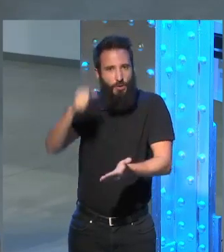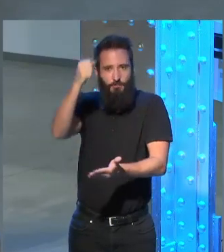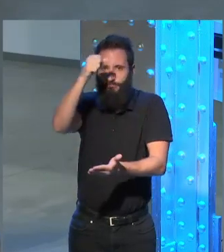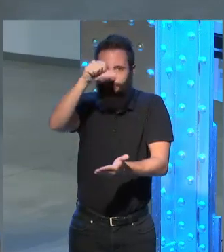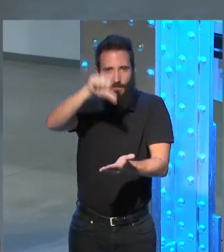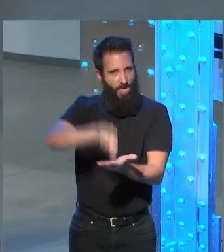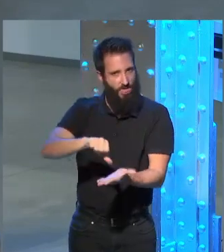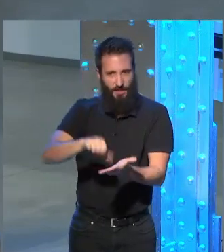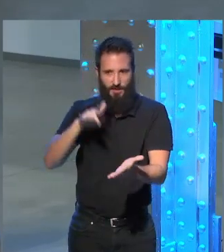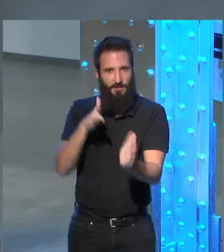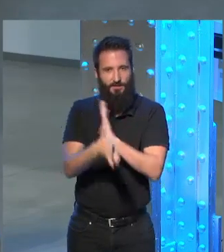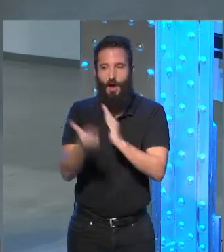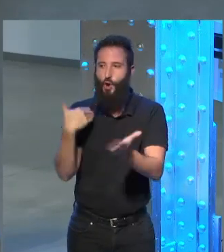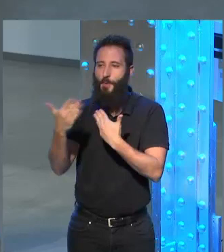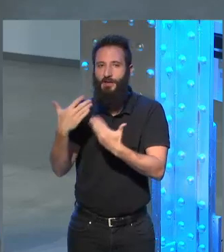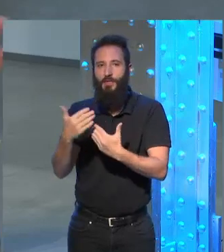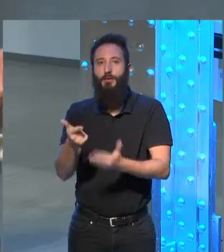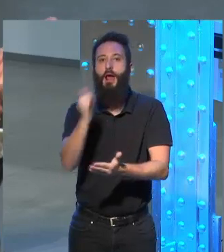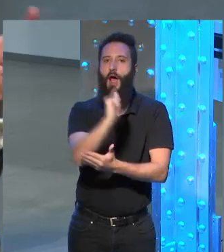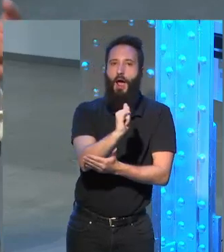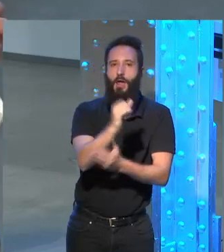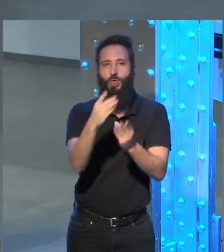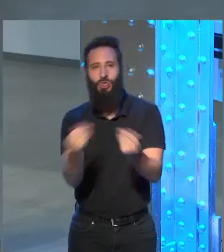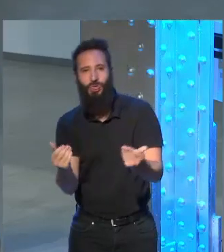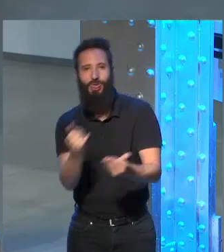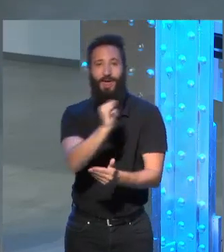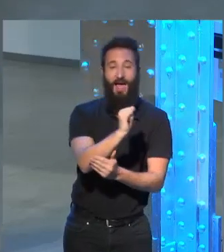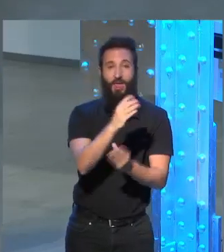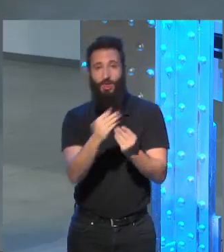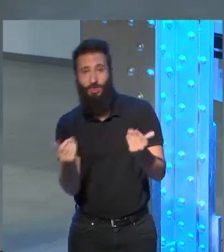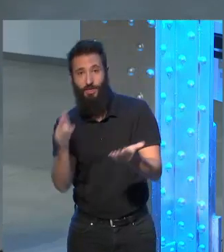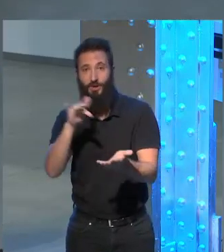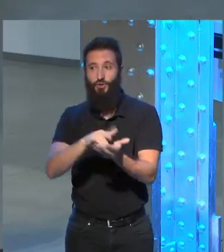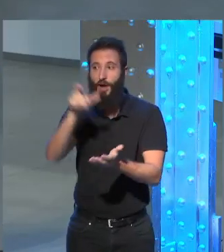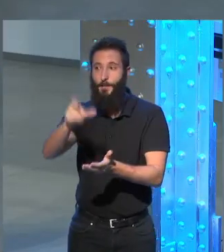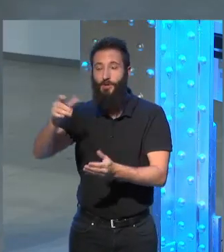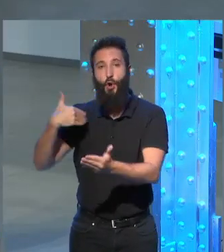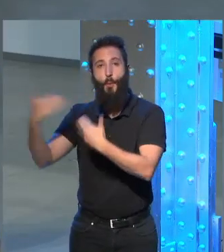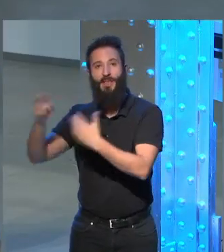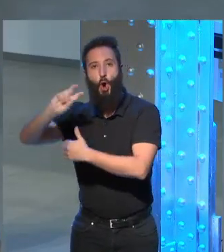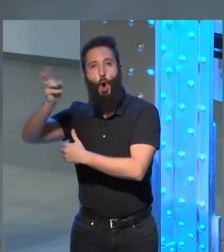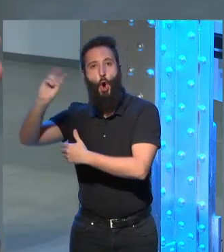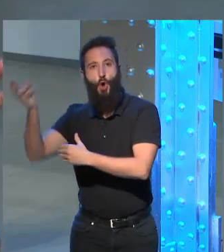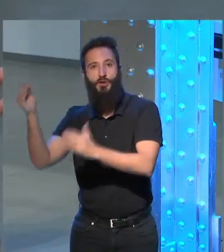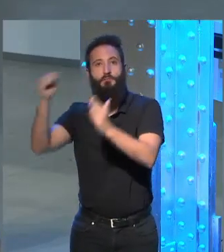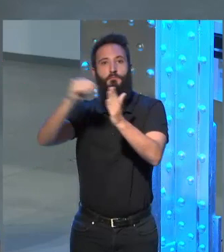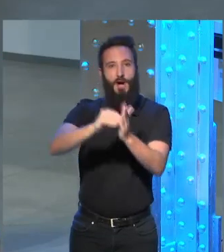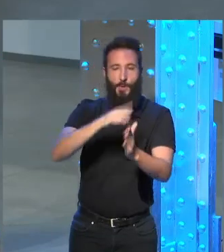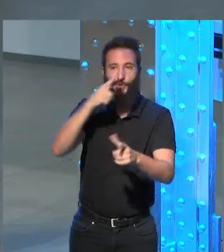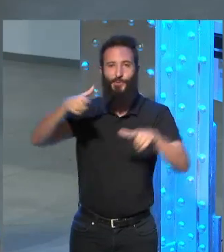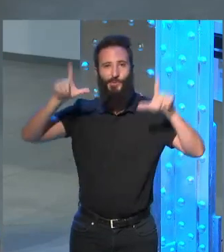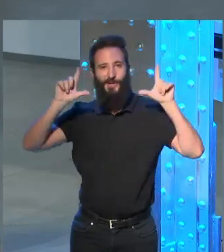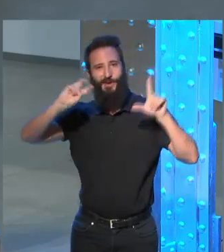desaparece aparece y desaparece y a la que se van incorporando otras conversaciones de distintos